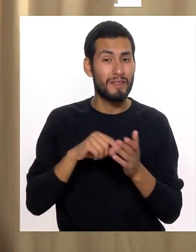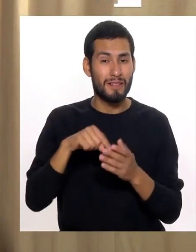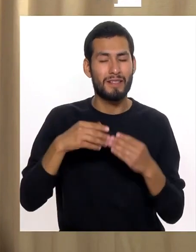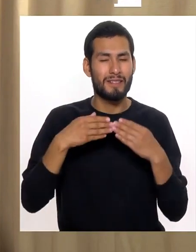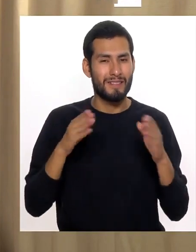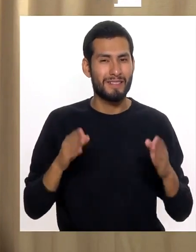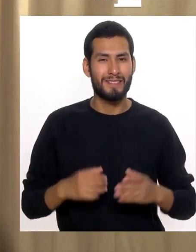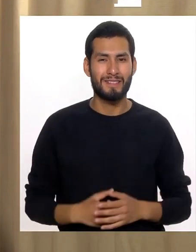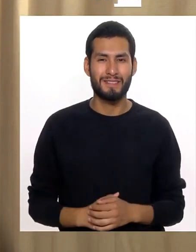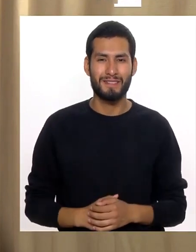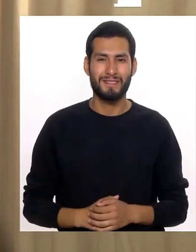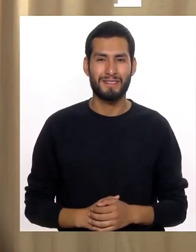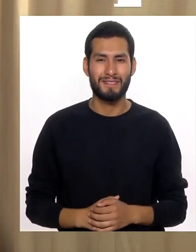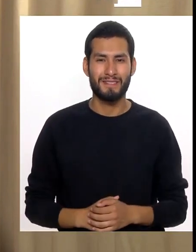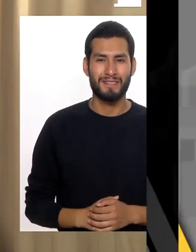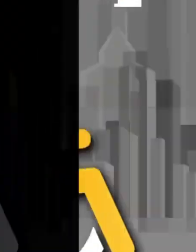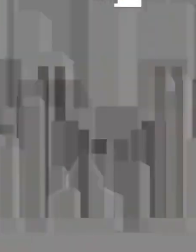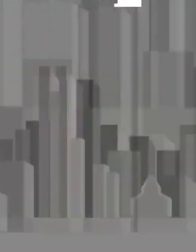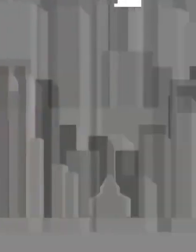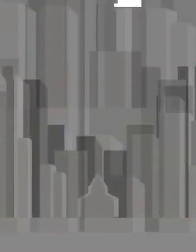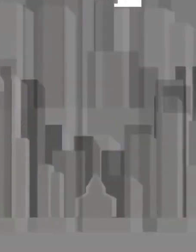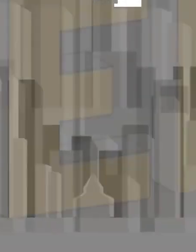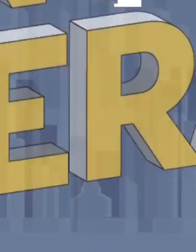pausa Y volvemos con más En Sin Barreras